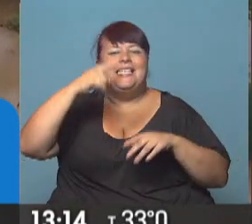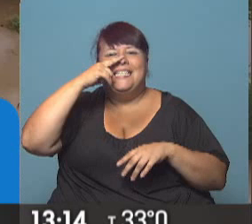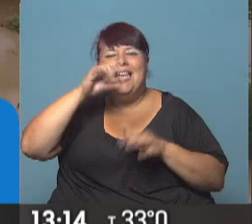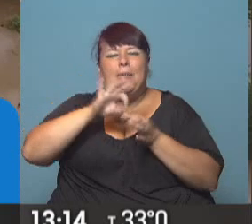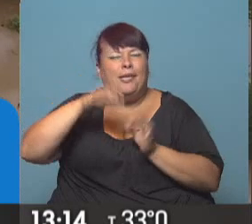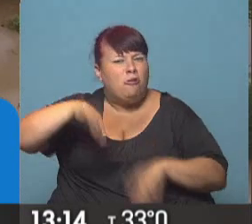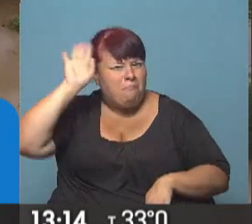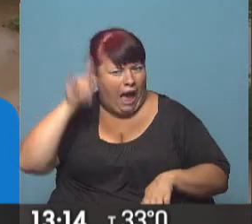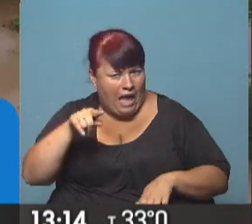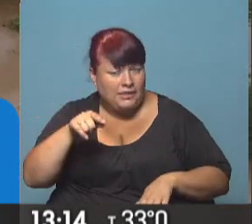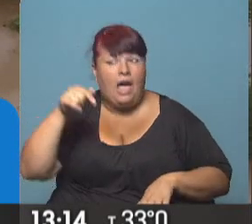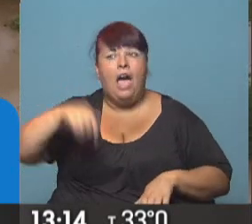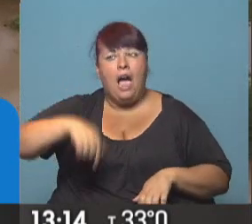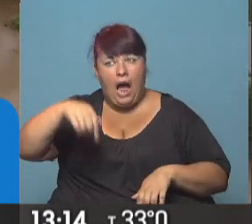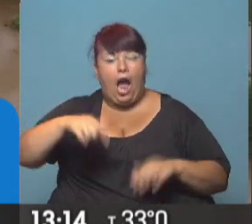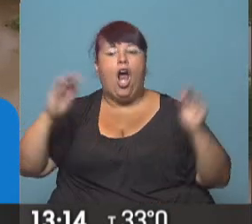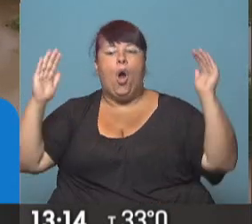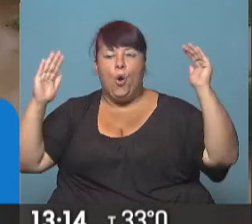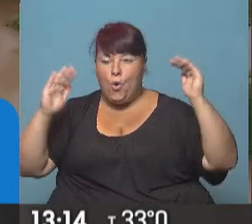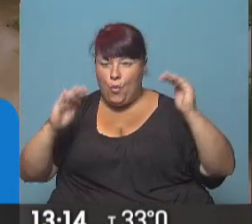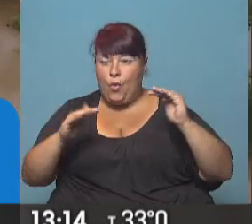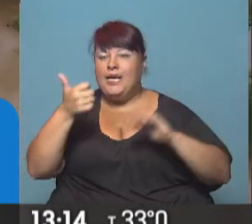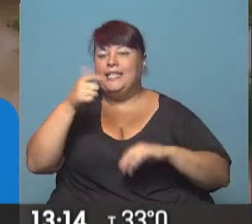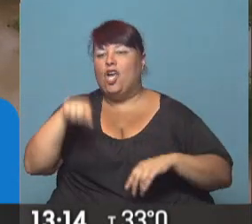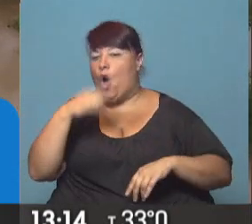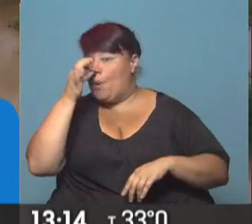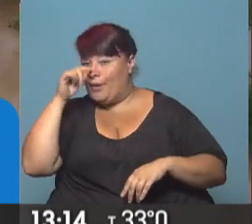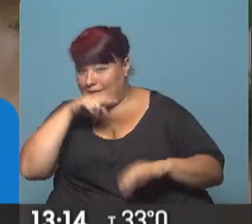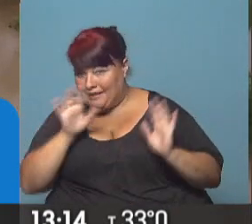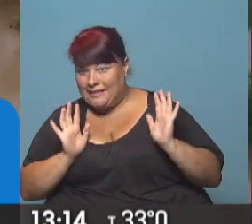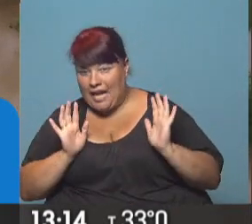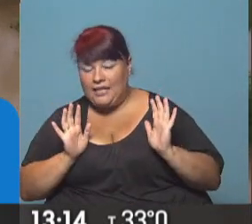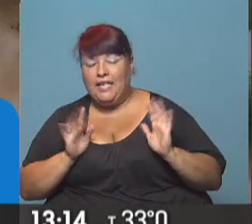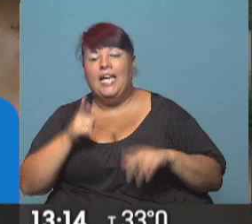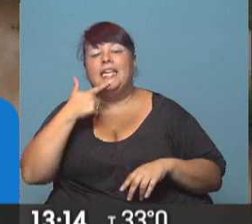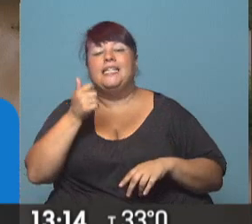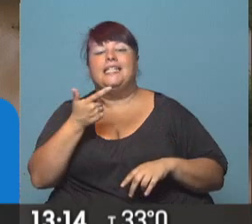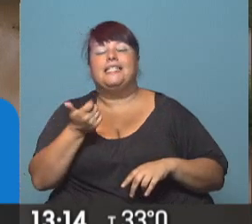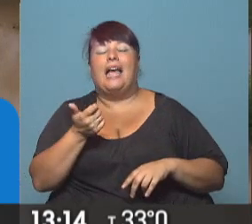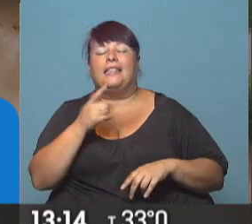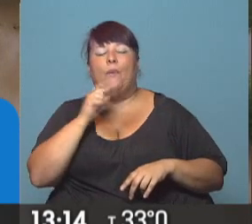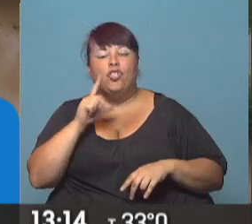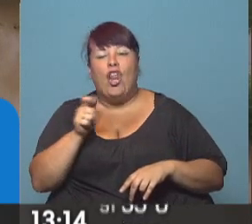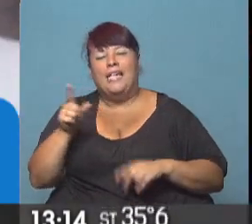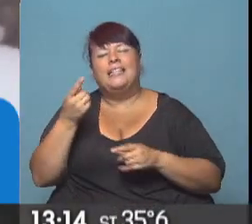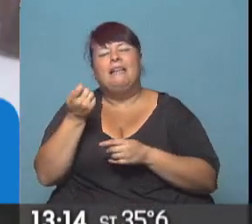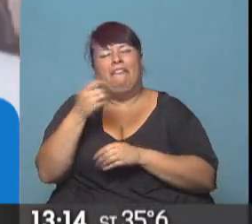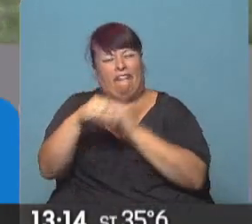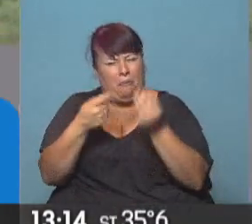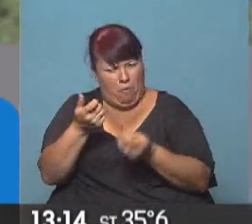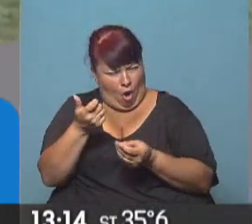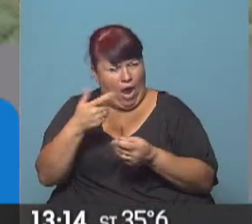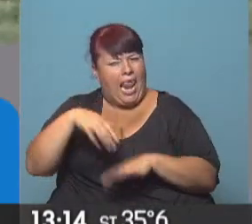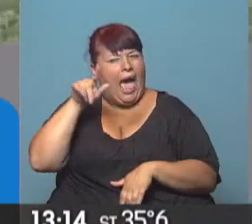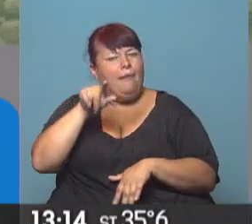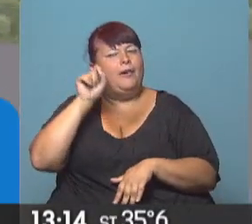siete metros, ahora bajó a 6,27. En Santa Victoria Este viven pocas familias, muchos de